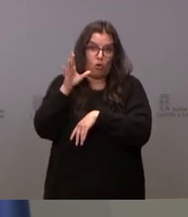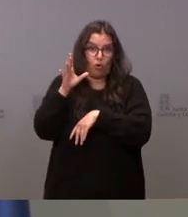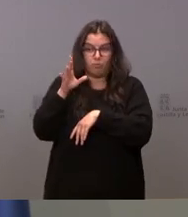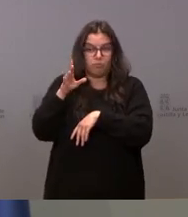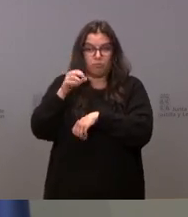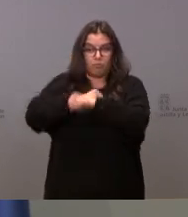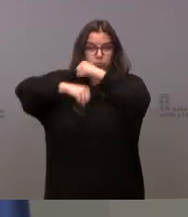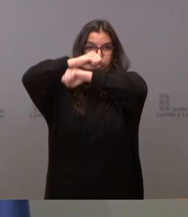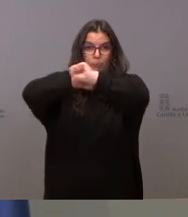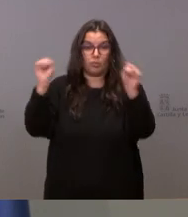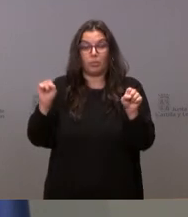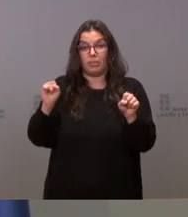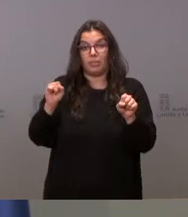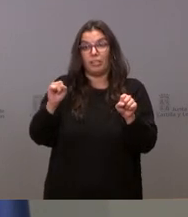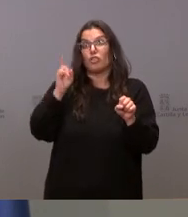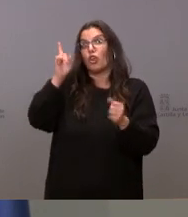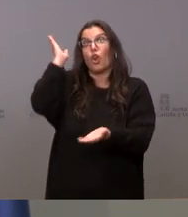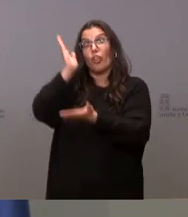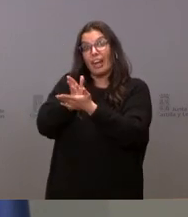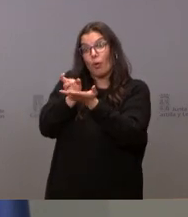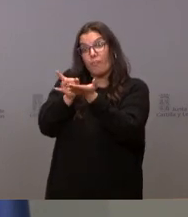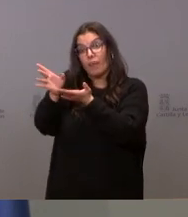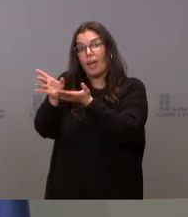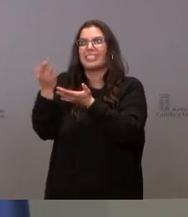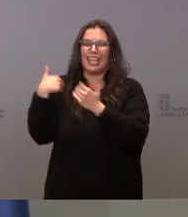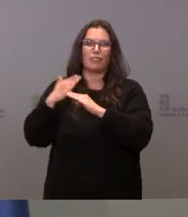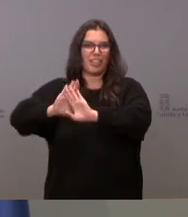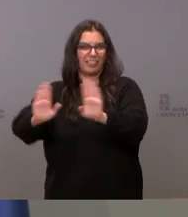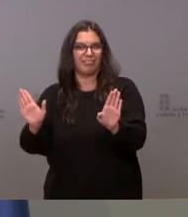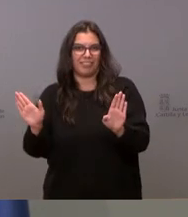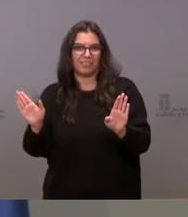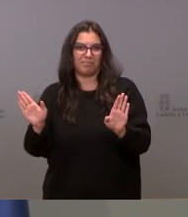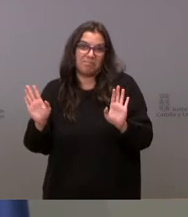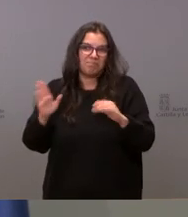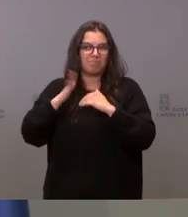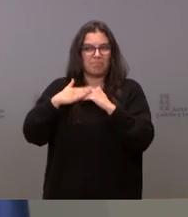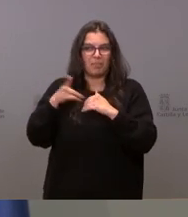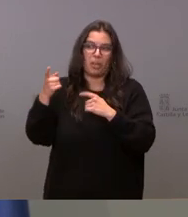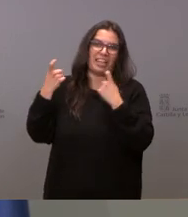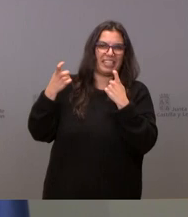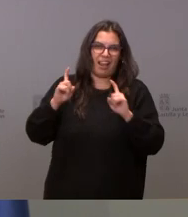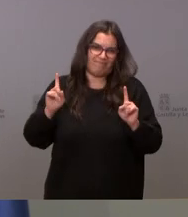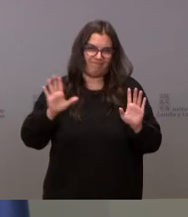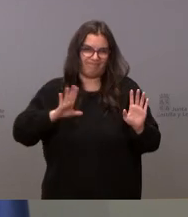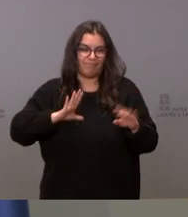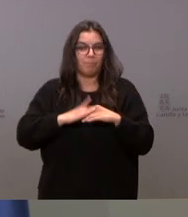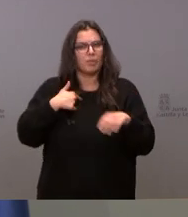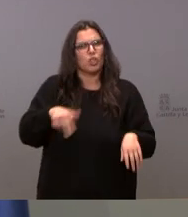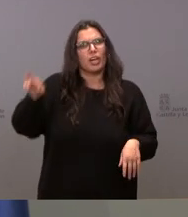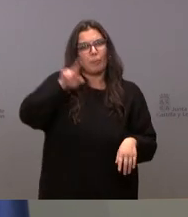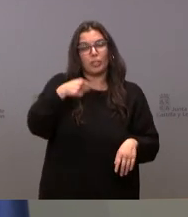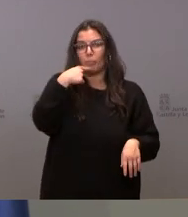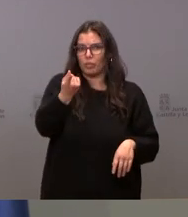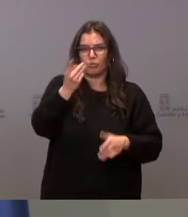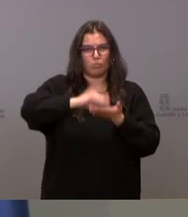eliminase a los condenados tendríamos suficiente no estamos para dar muchas lecciones pero insisto lo hemos